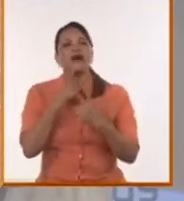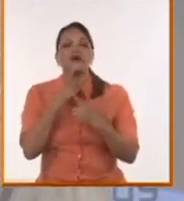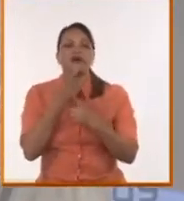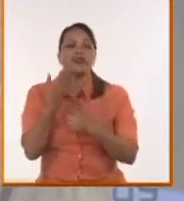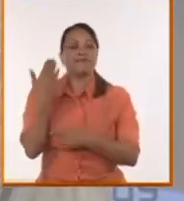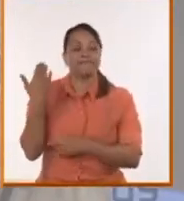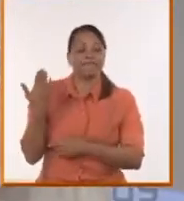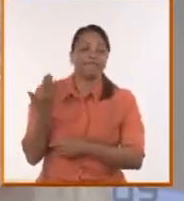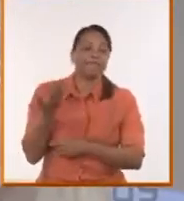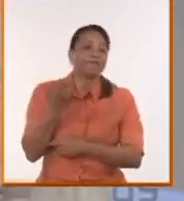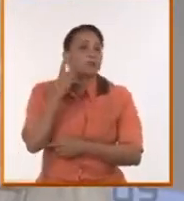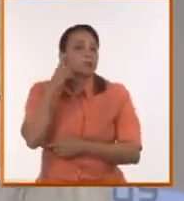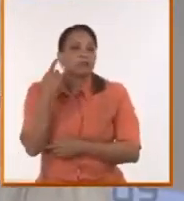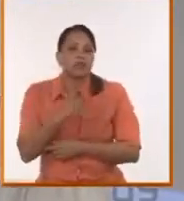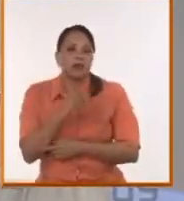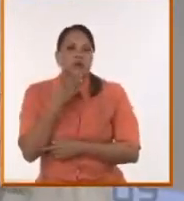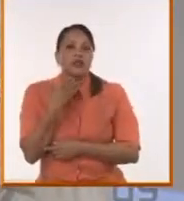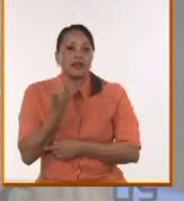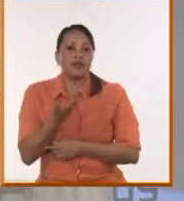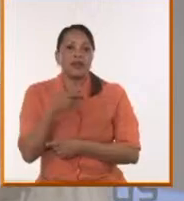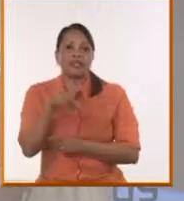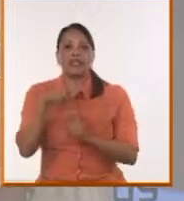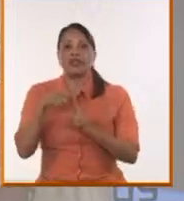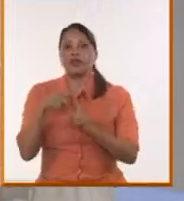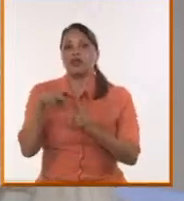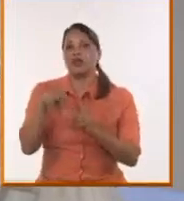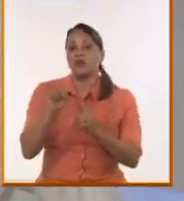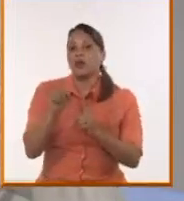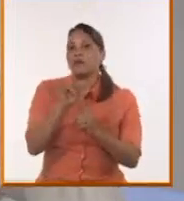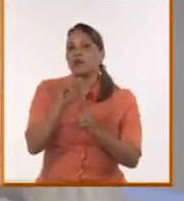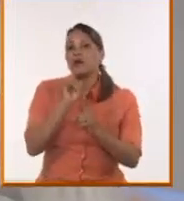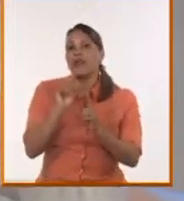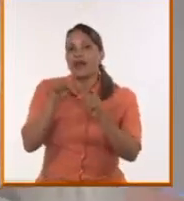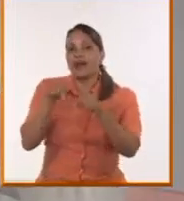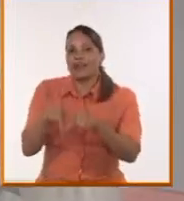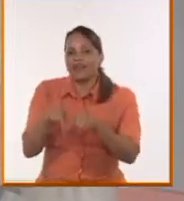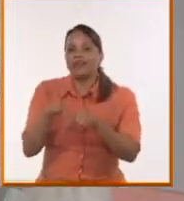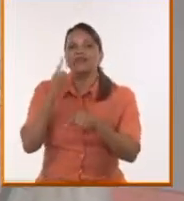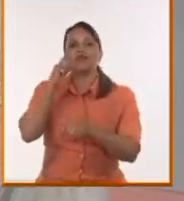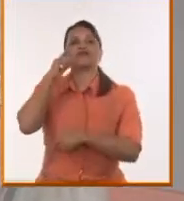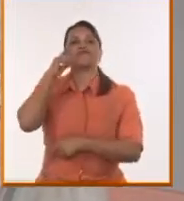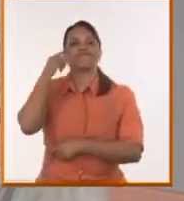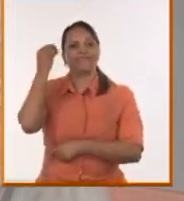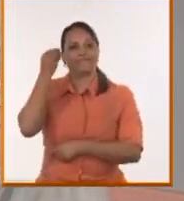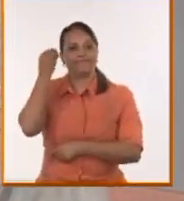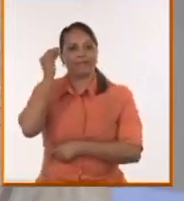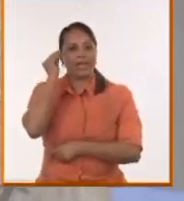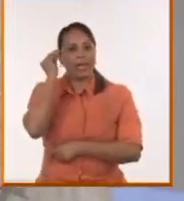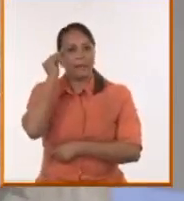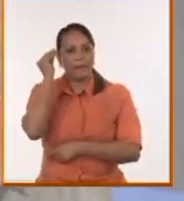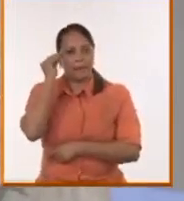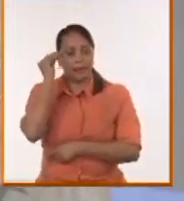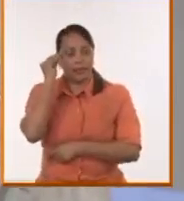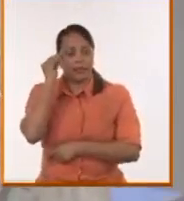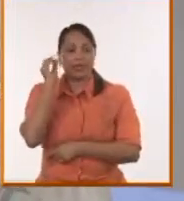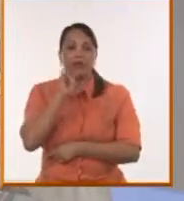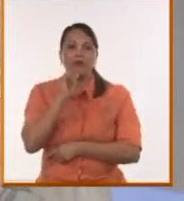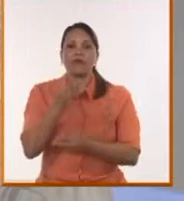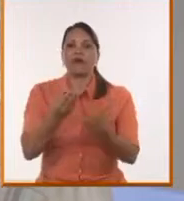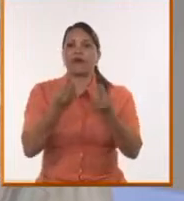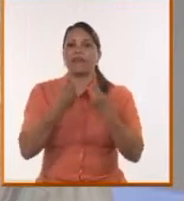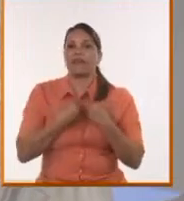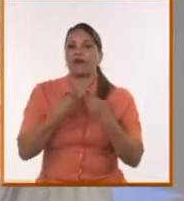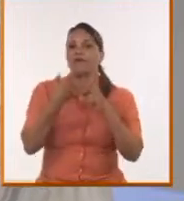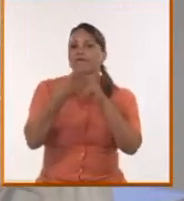abstracto, no conocido, pero que este encuentro nos ha ayudado justamente a aterrizar, no solamente ciertos conceptos, sino herramientas